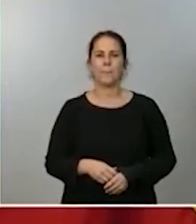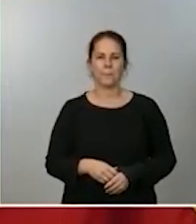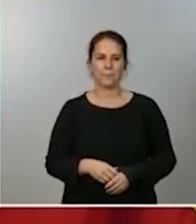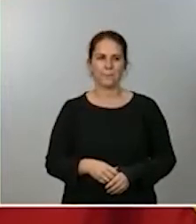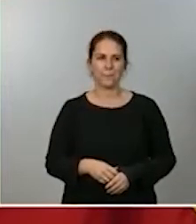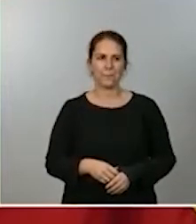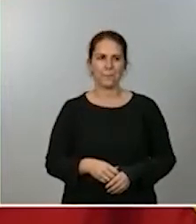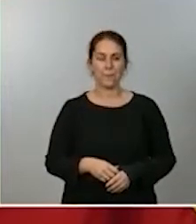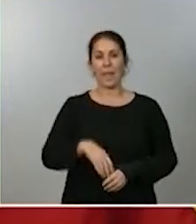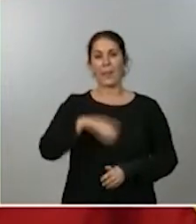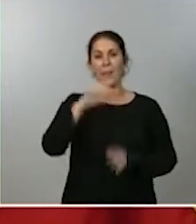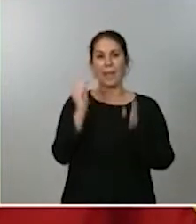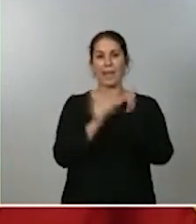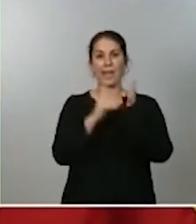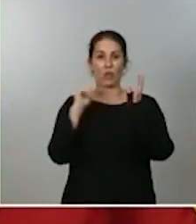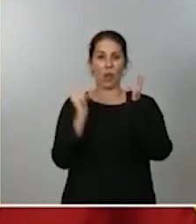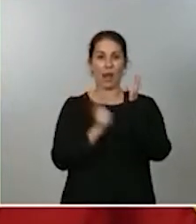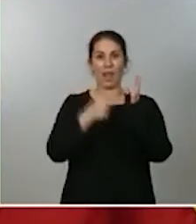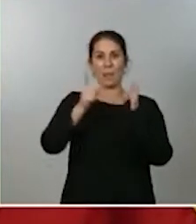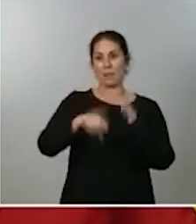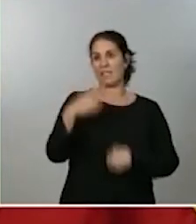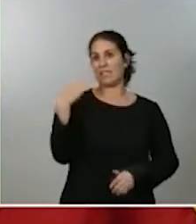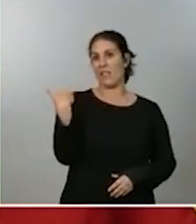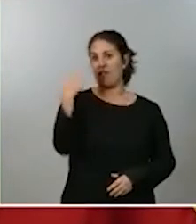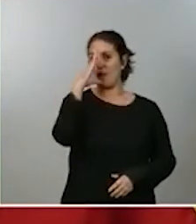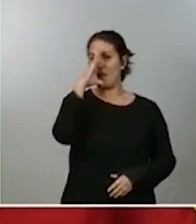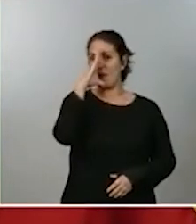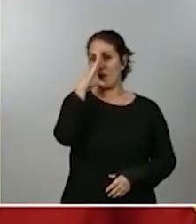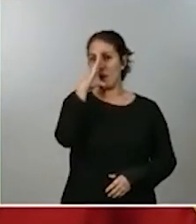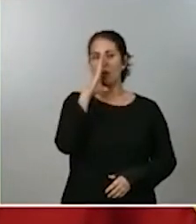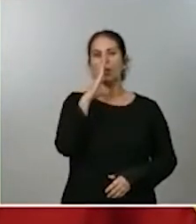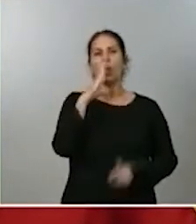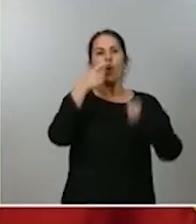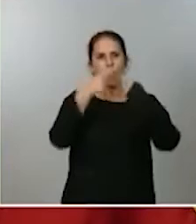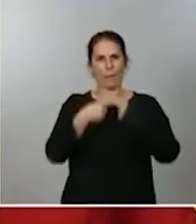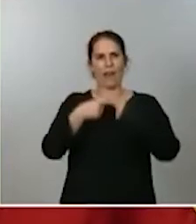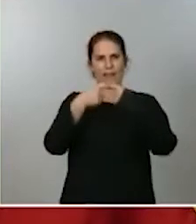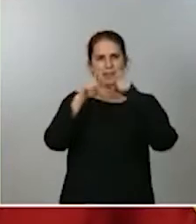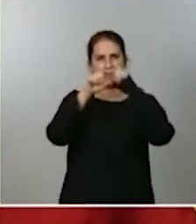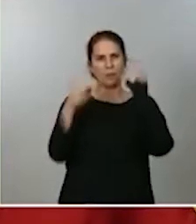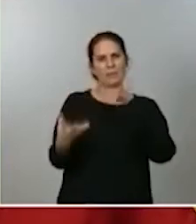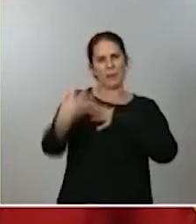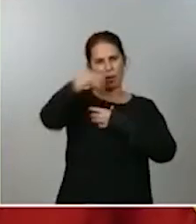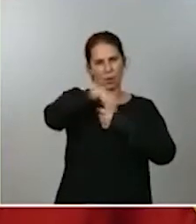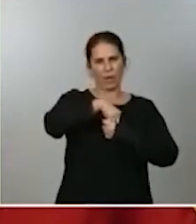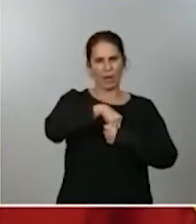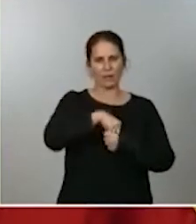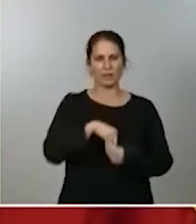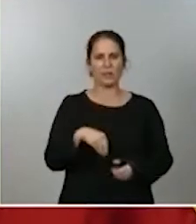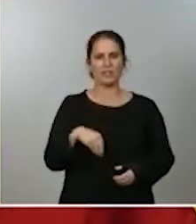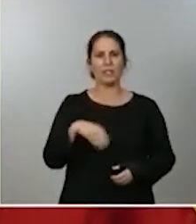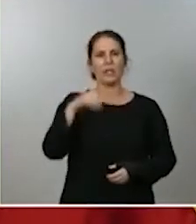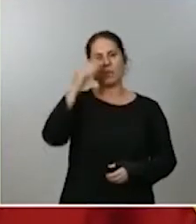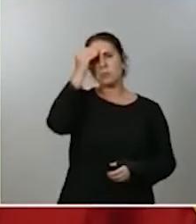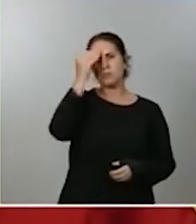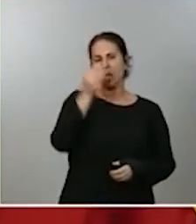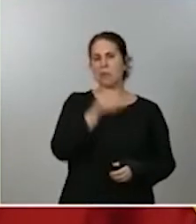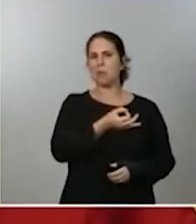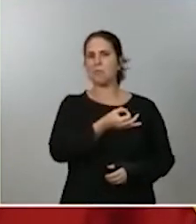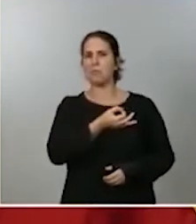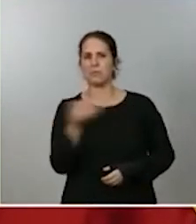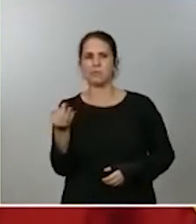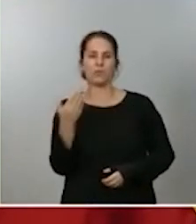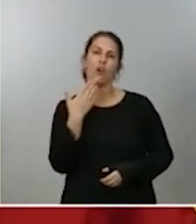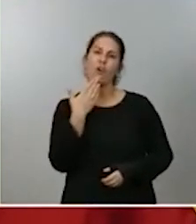febrero lógicamente las cooperativas estaban incluidas en el mismo hemos creído oportuno como continuación de